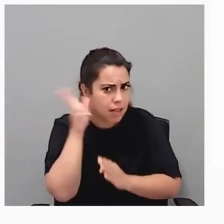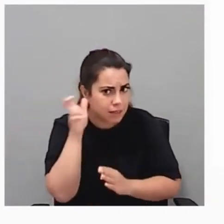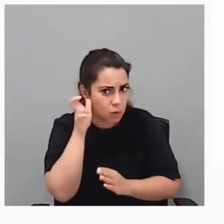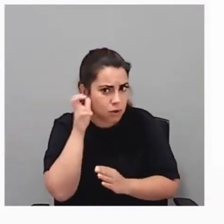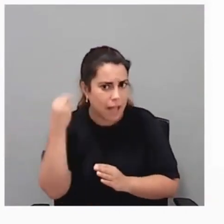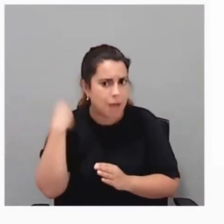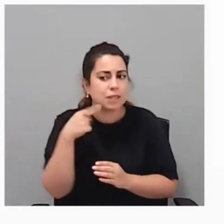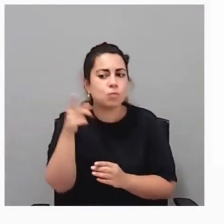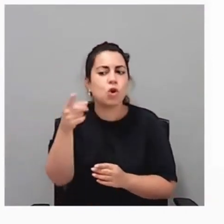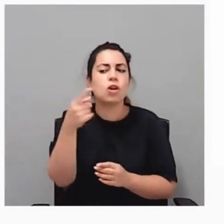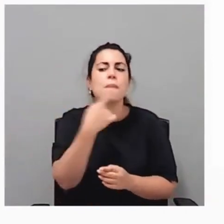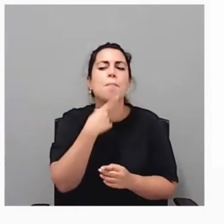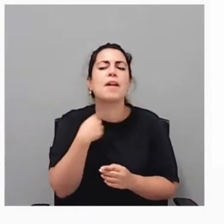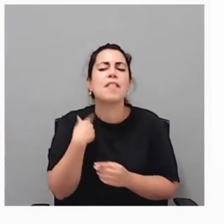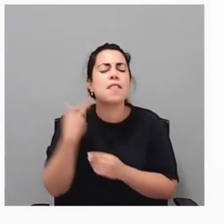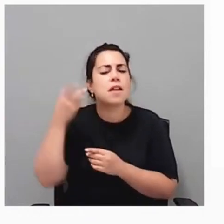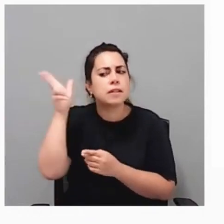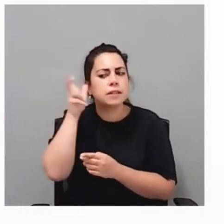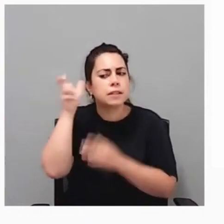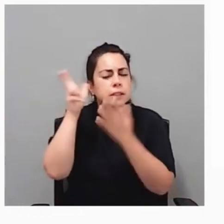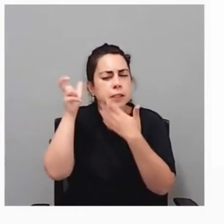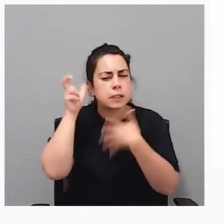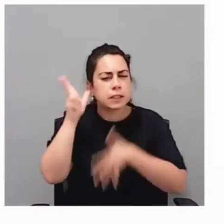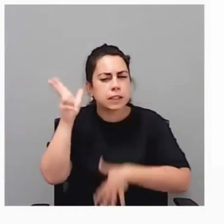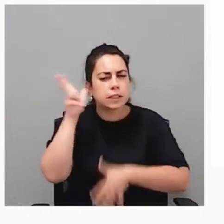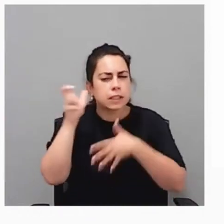nos está diciendo y lo ponemos en la práctica.